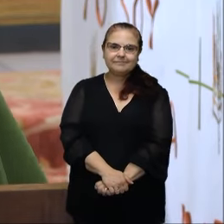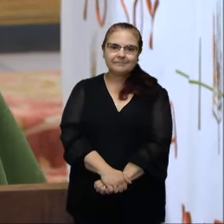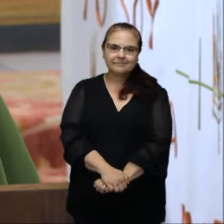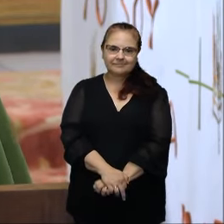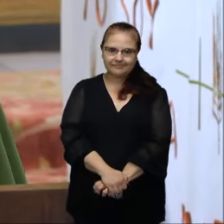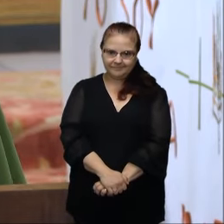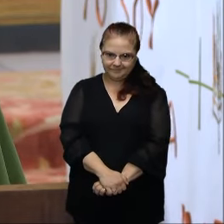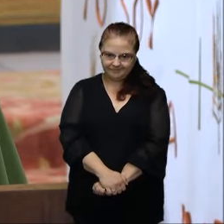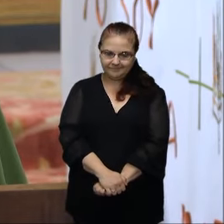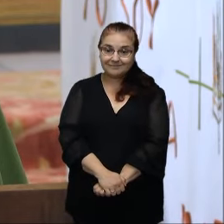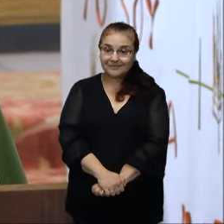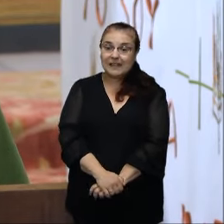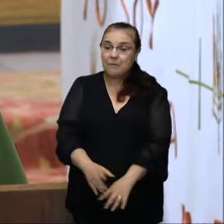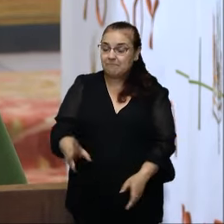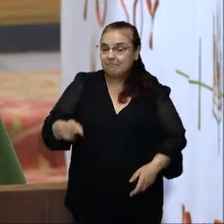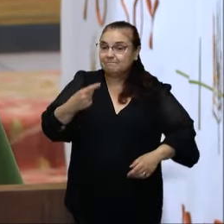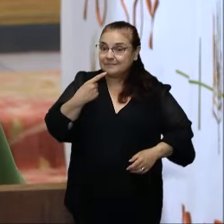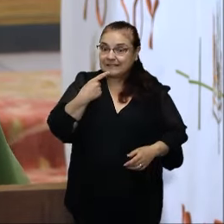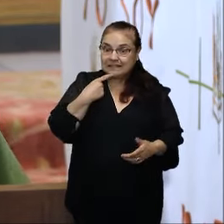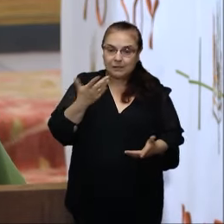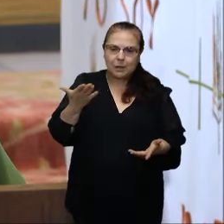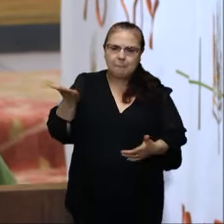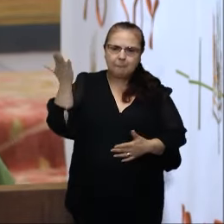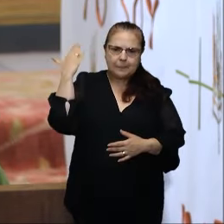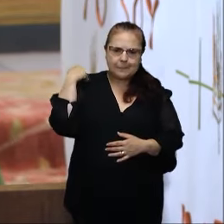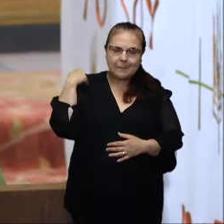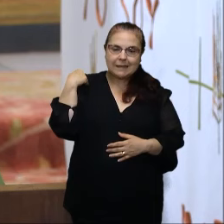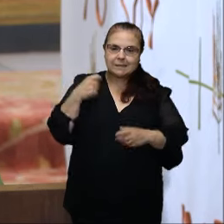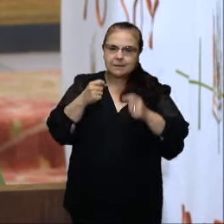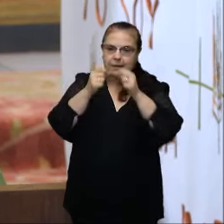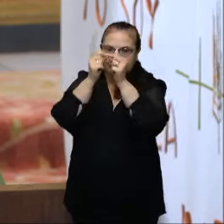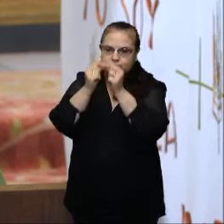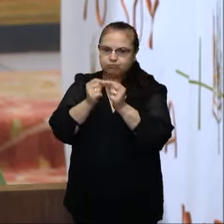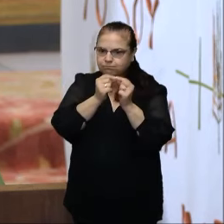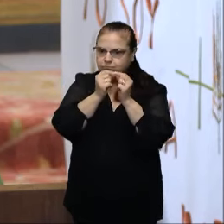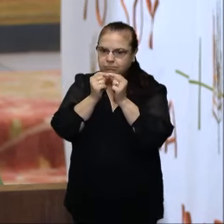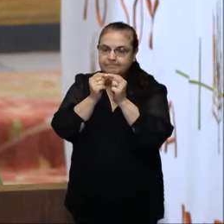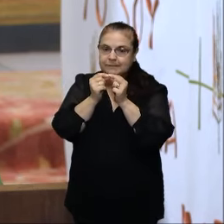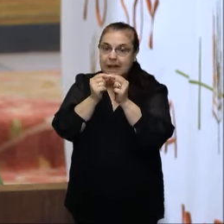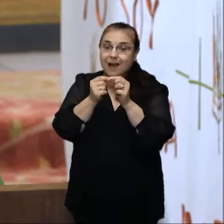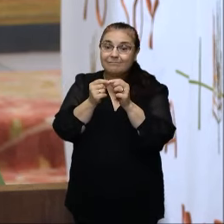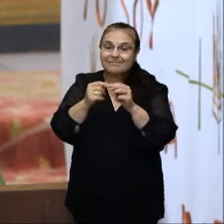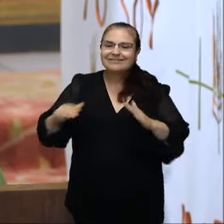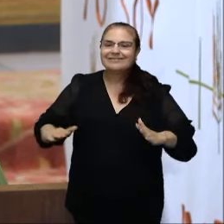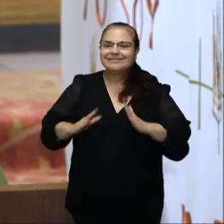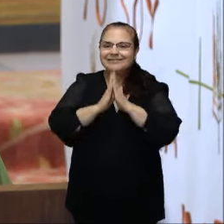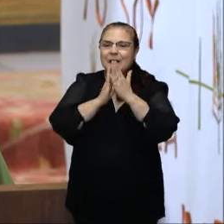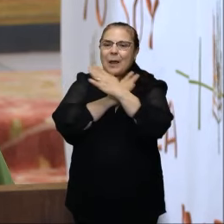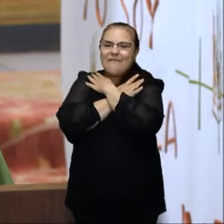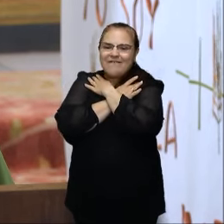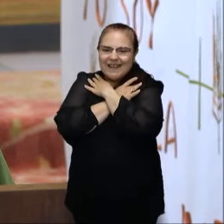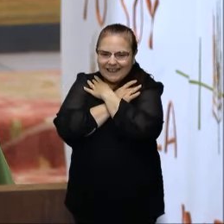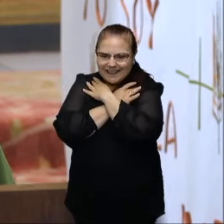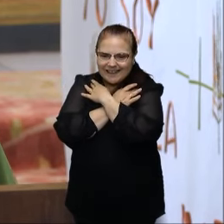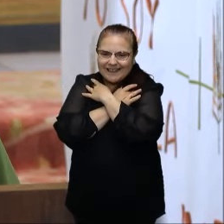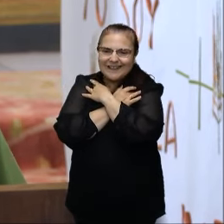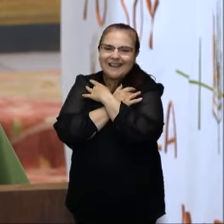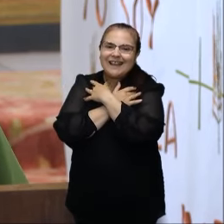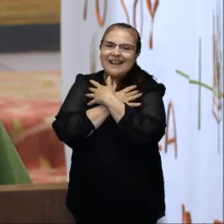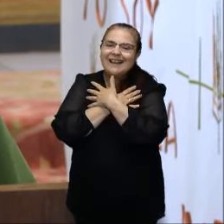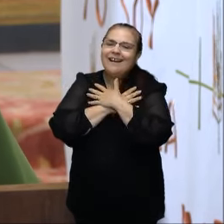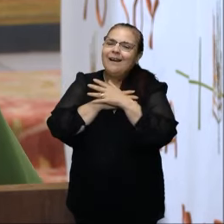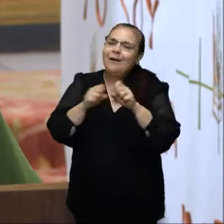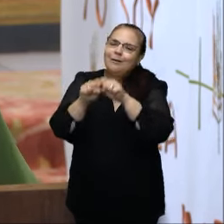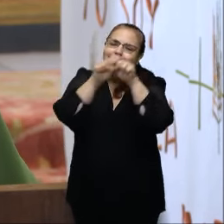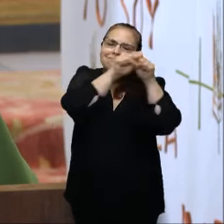Como decíamos en la misa anterior, en la que la Santísima Virgen me protegió, y le agradezco